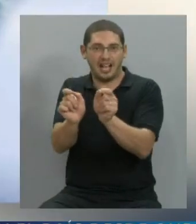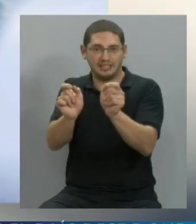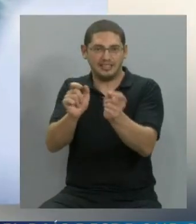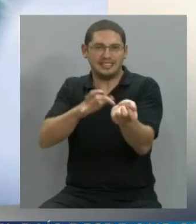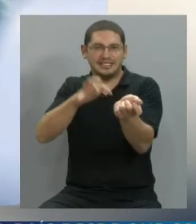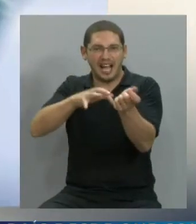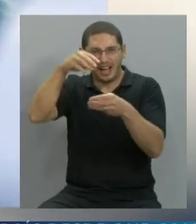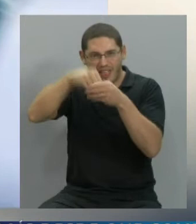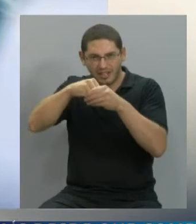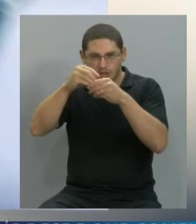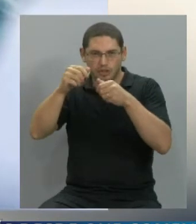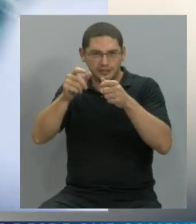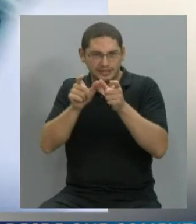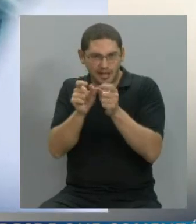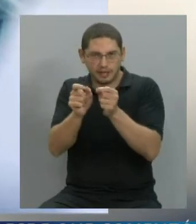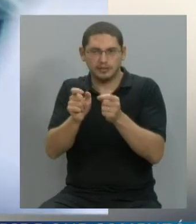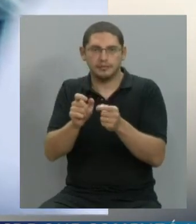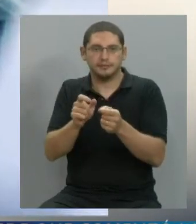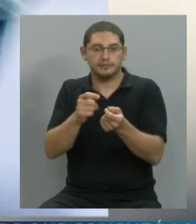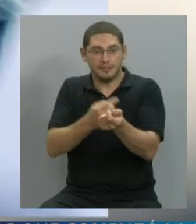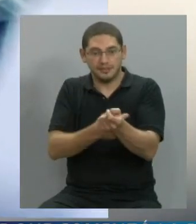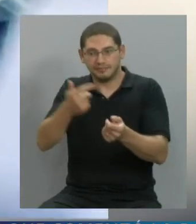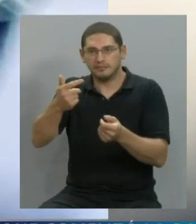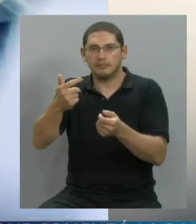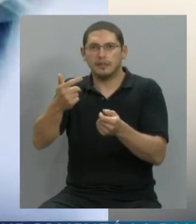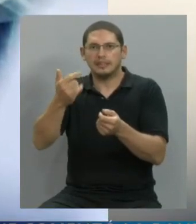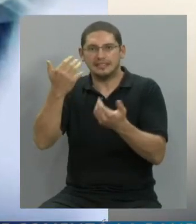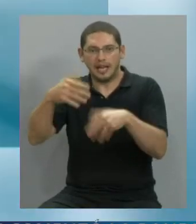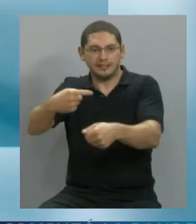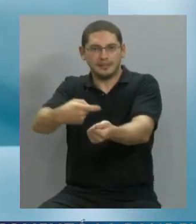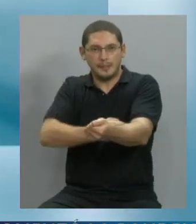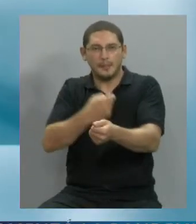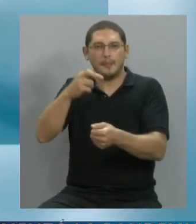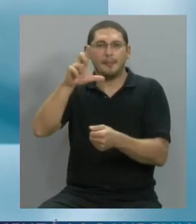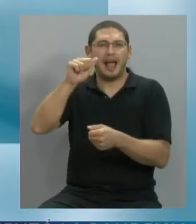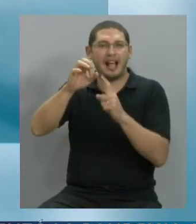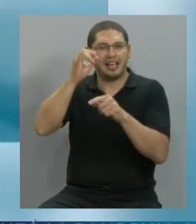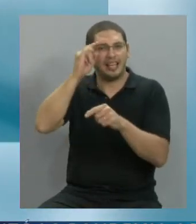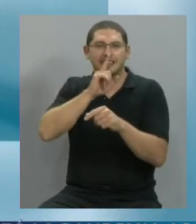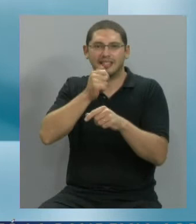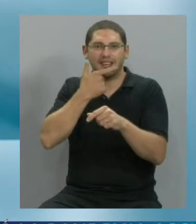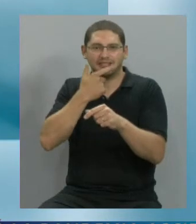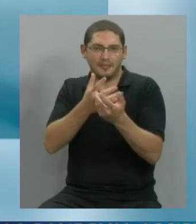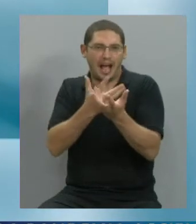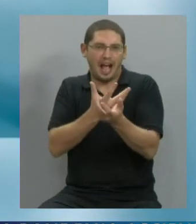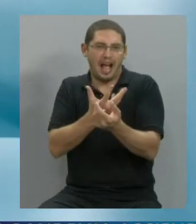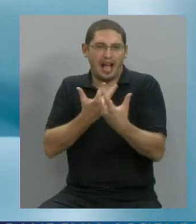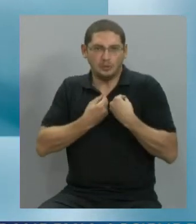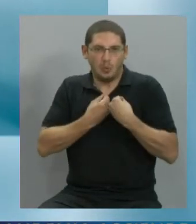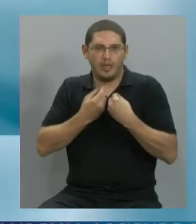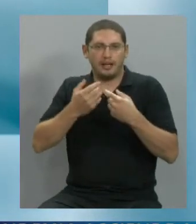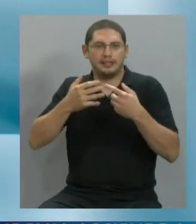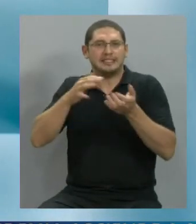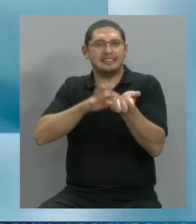le hicieron una biopsia, no le aplicaron plaquetas, no le dieron el tratamiento correspondiente y Gael falleció